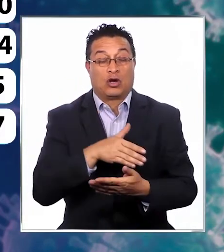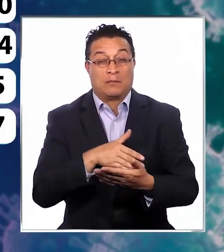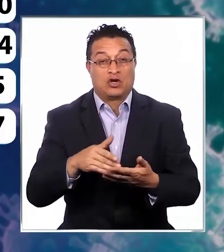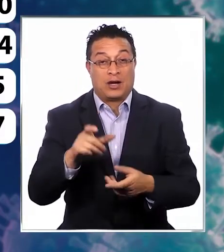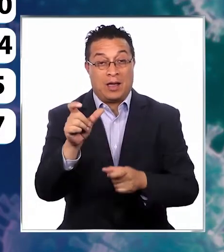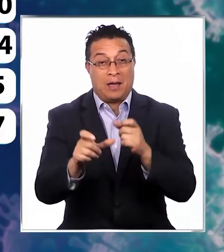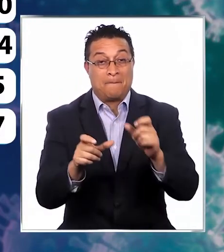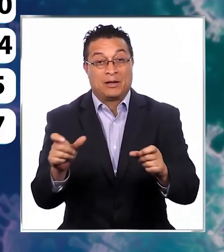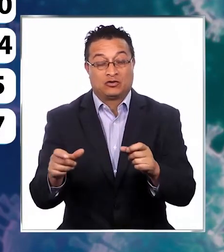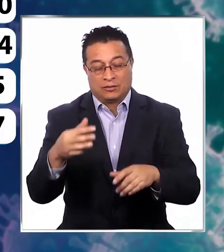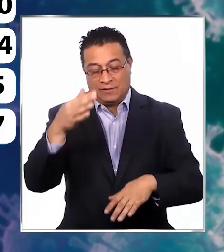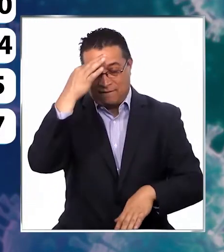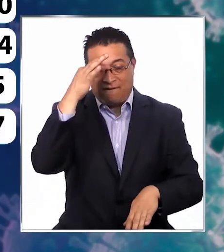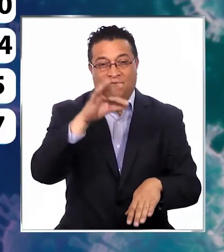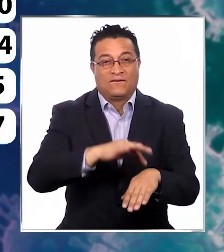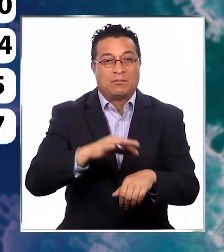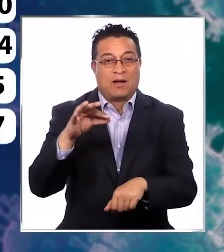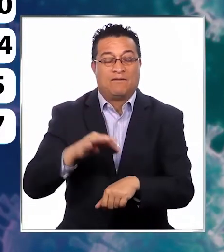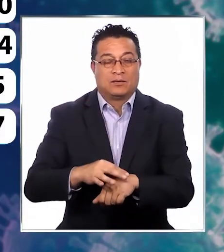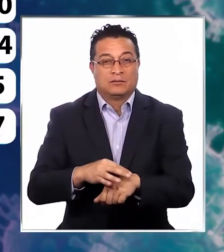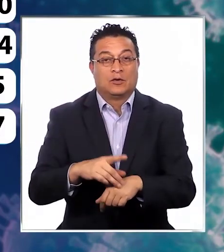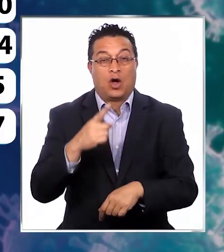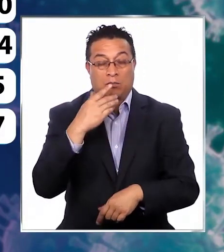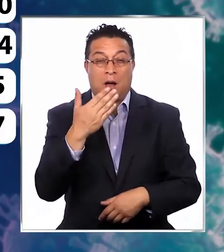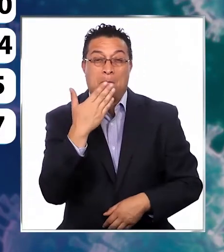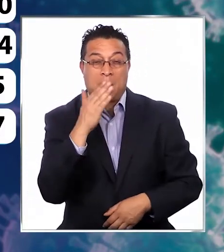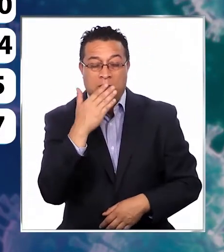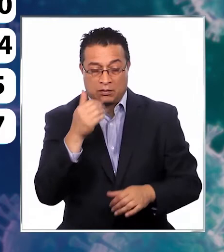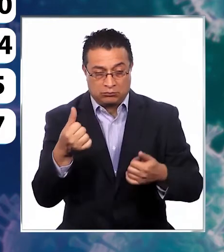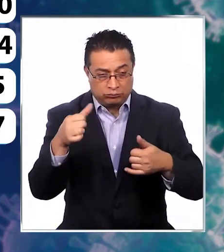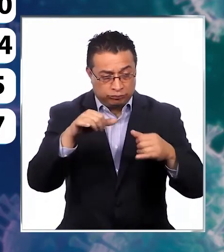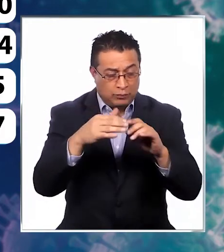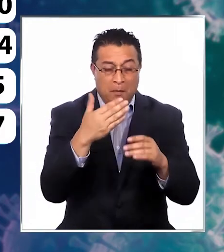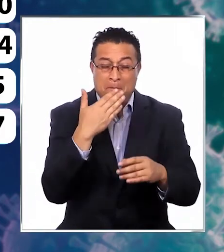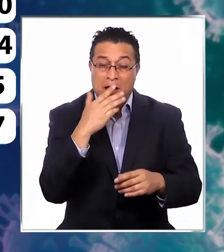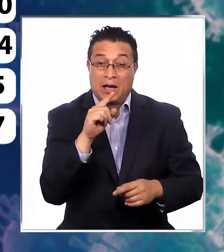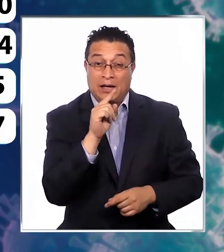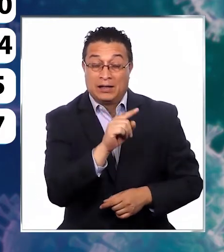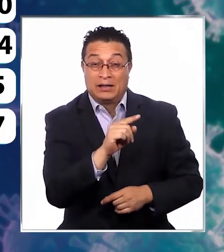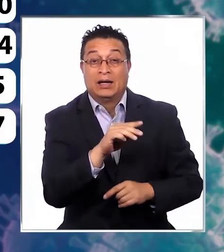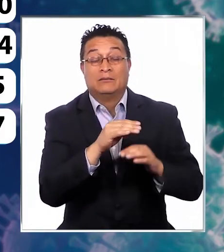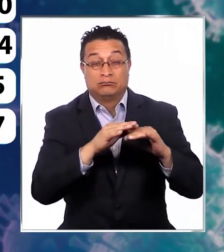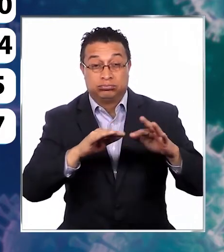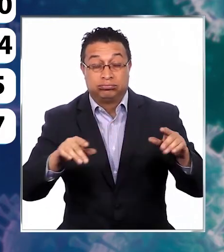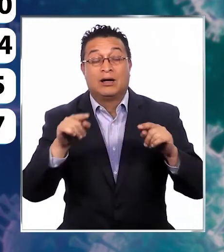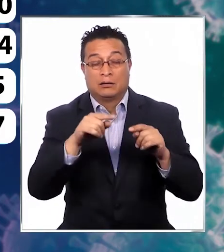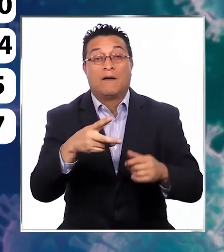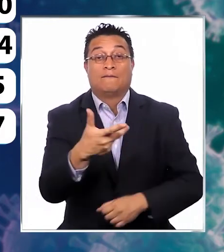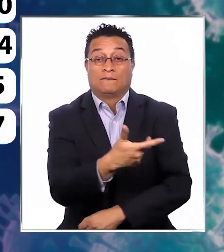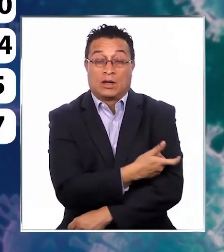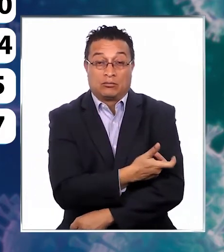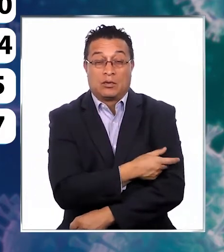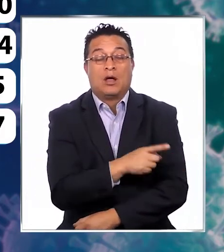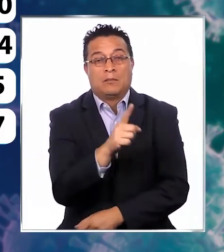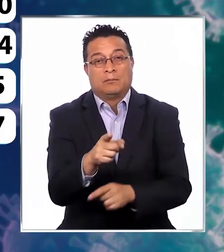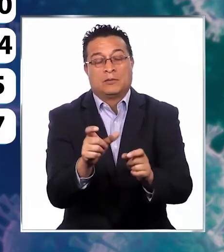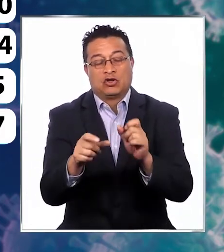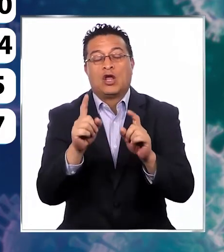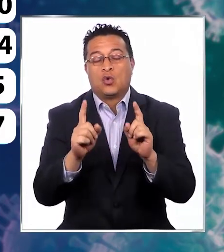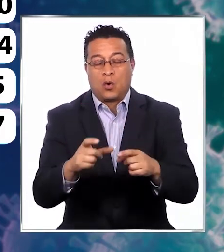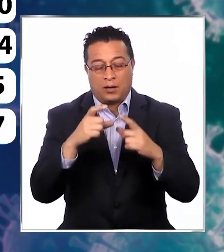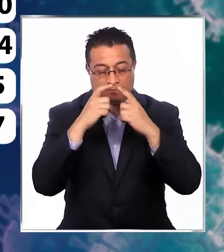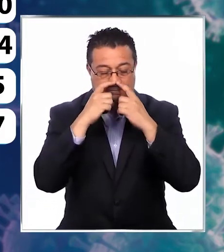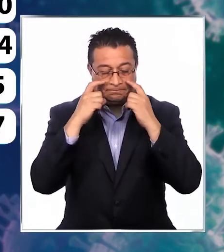millones de estadounidenses se han enfermado. El epidemiólogo más prestigioso del país advierte que a pesar de la vacuna, la gente